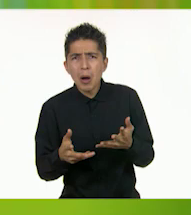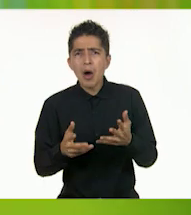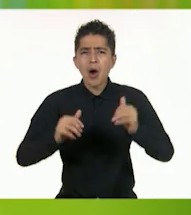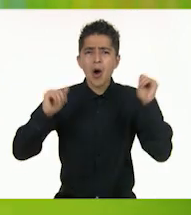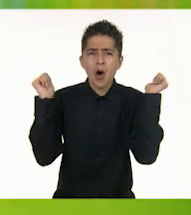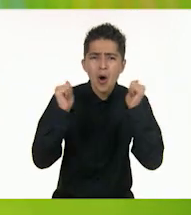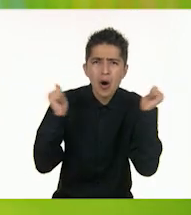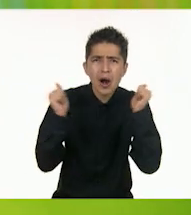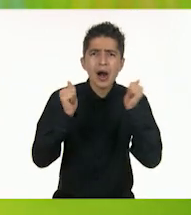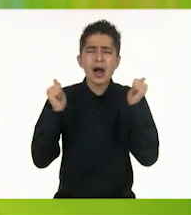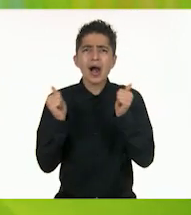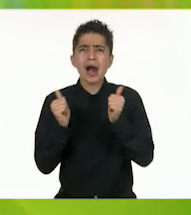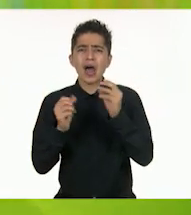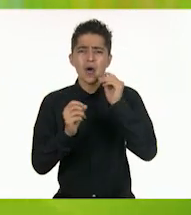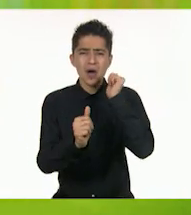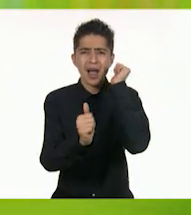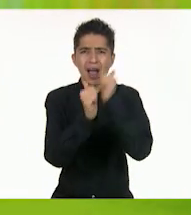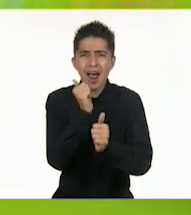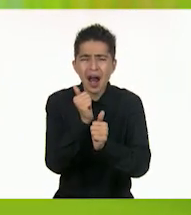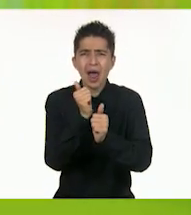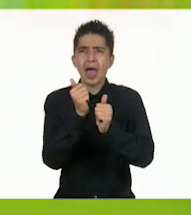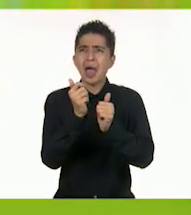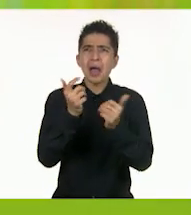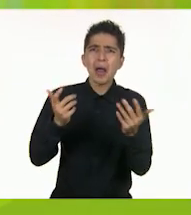cogemos, hacemos caderas.